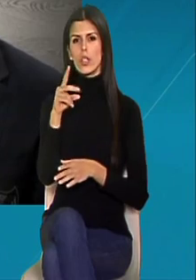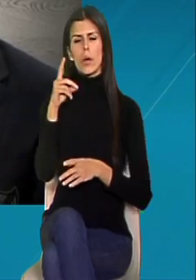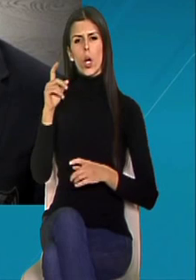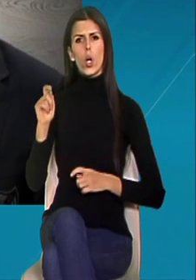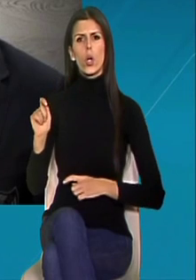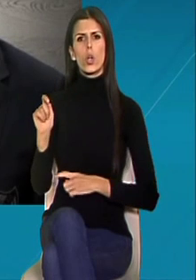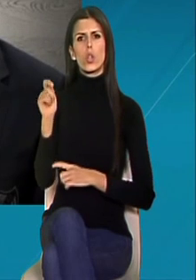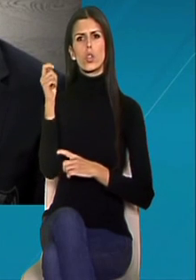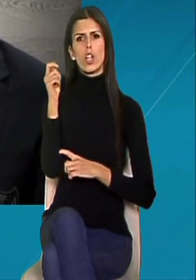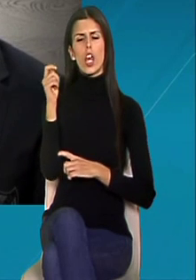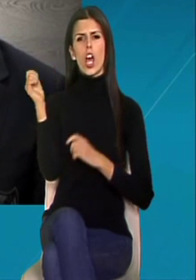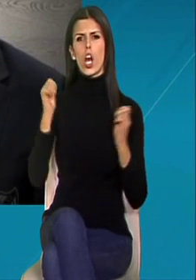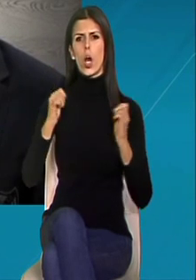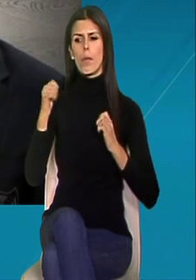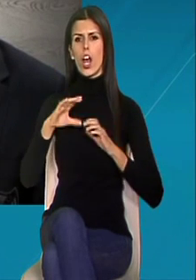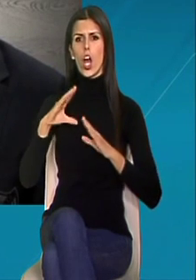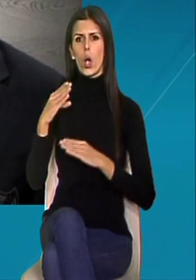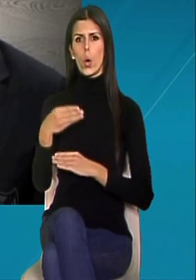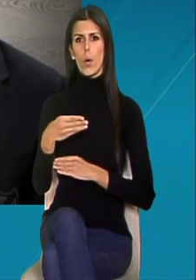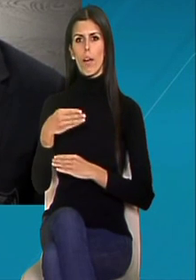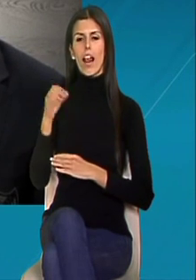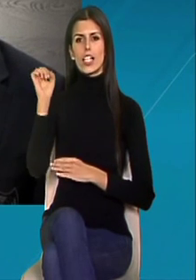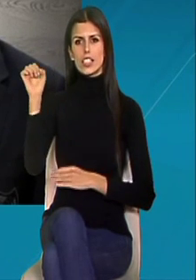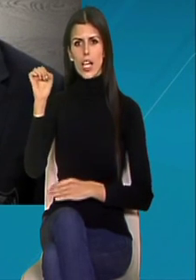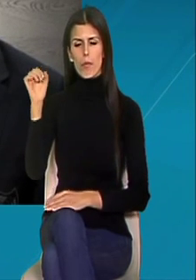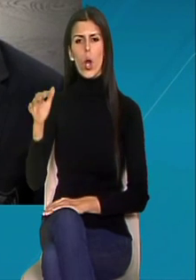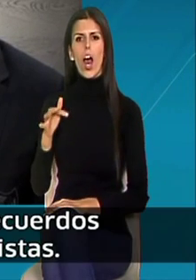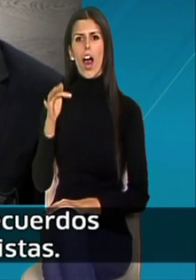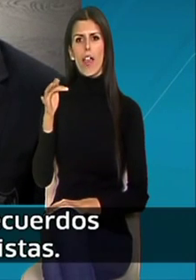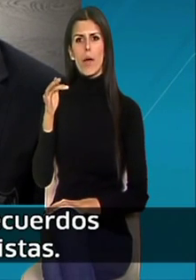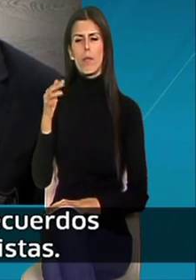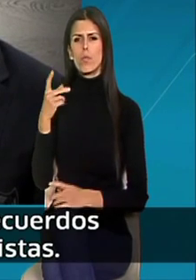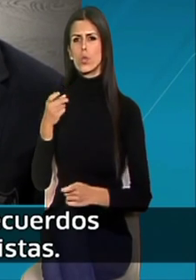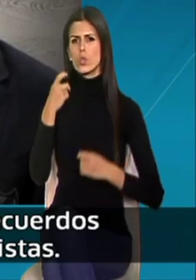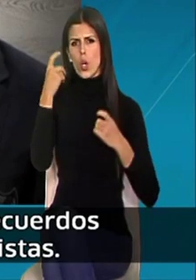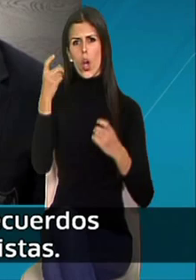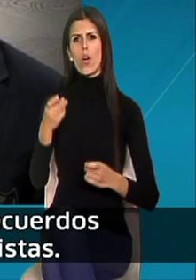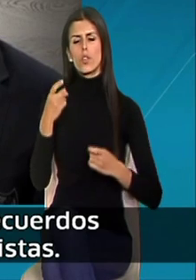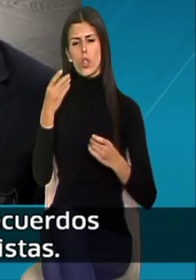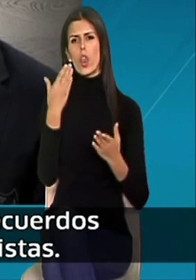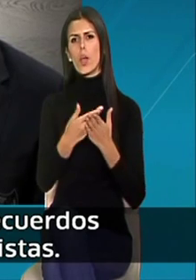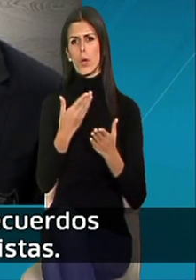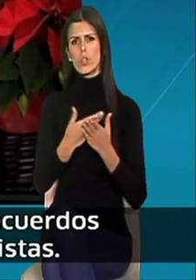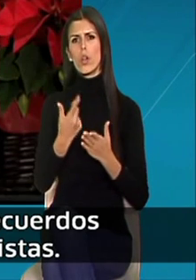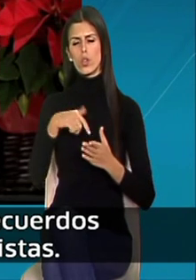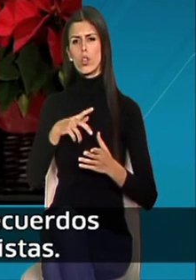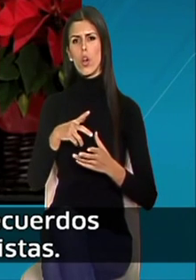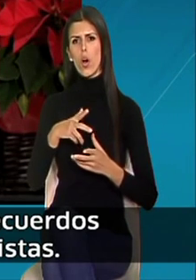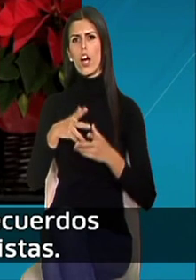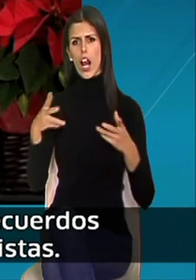competición entre clubes, la Champions League. Y además, con mucha humildad de trabajo, demostrando que somos una gran equipo.